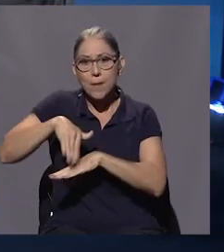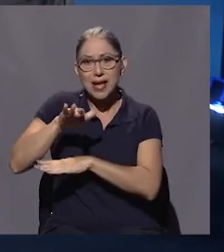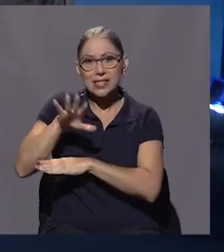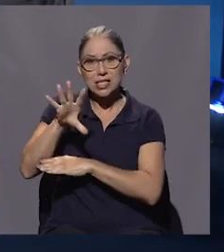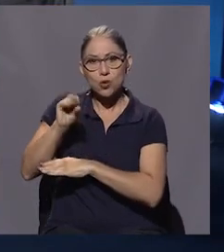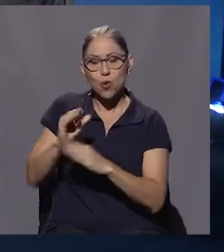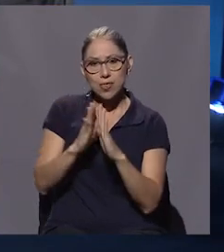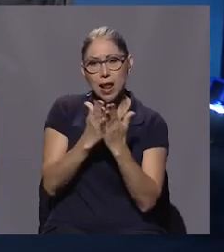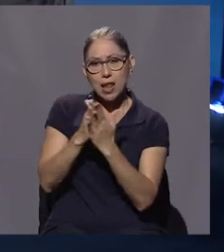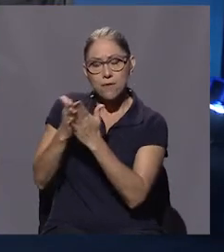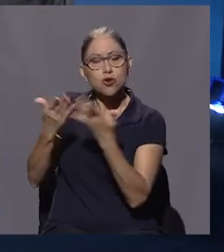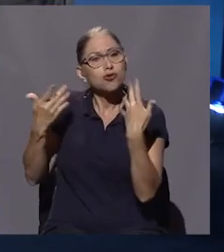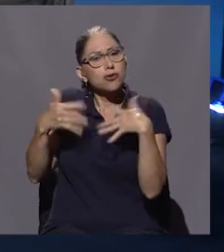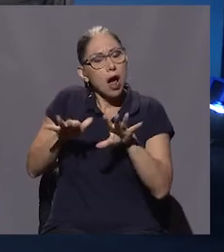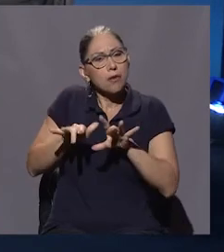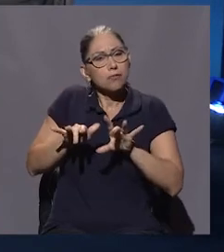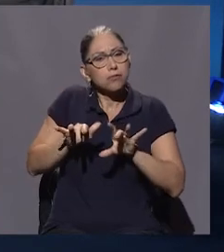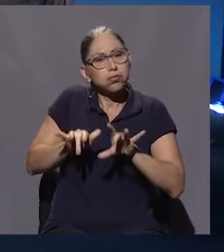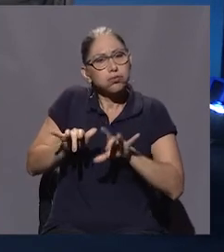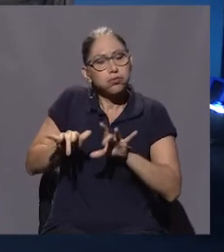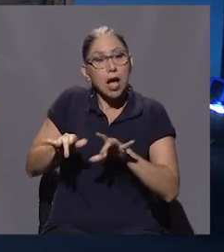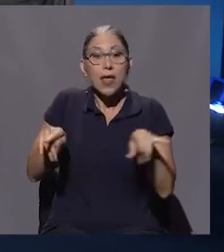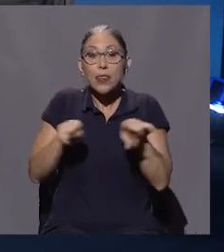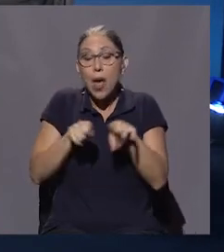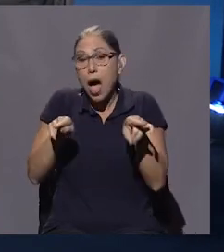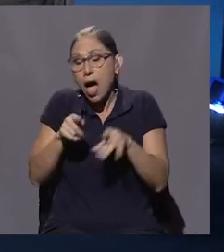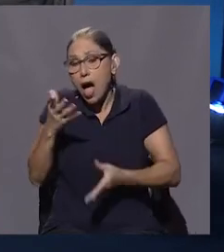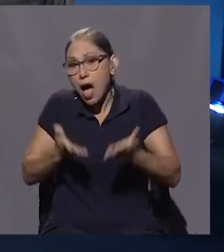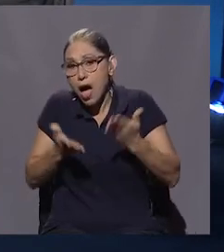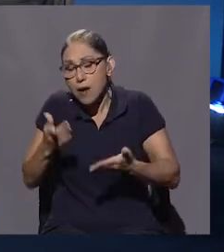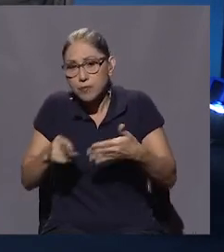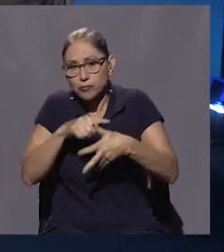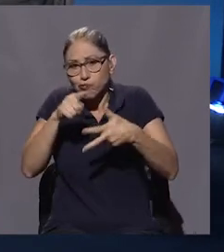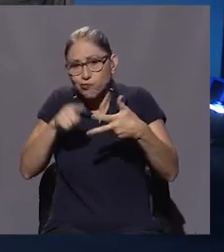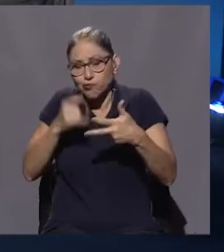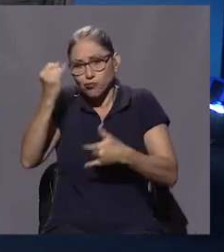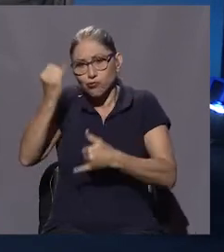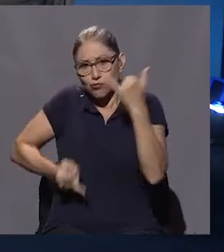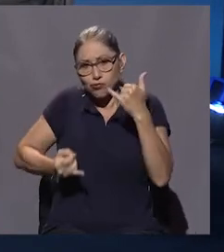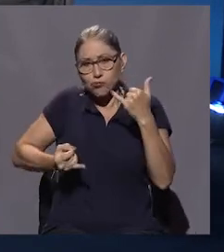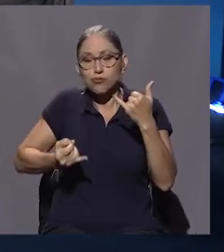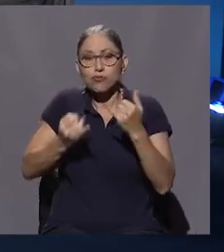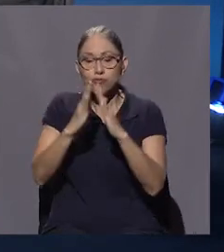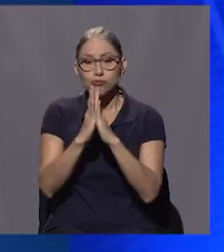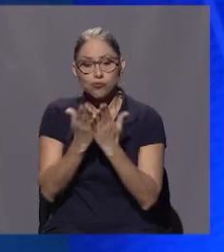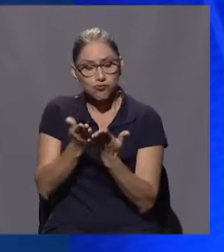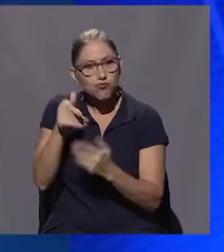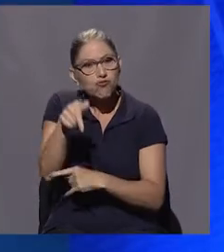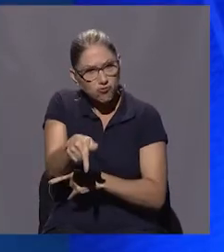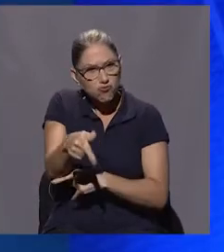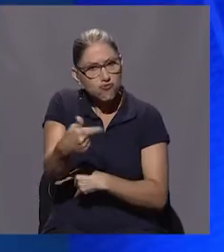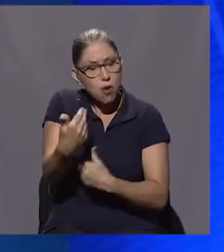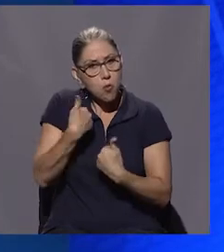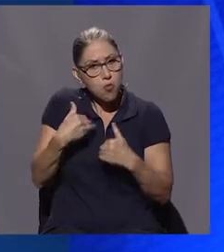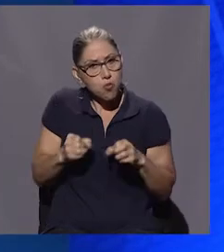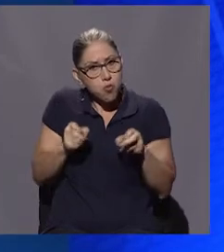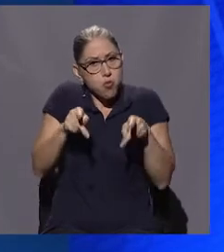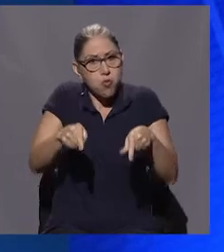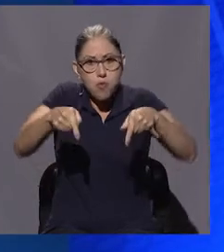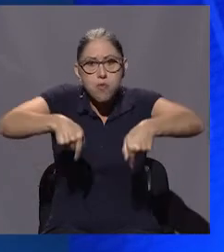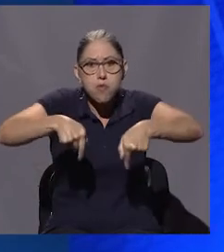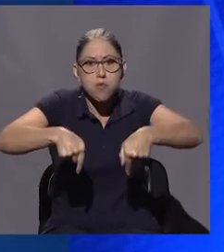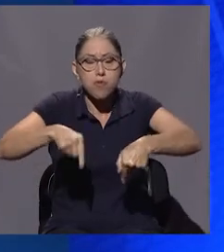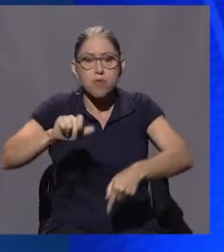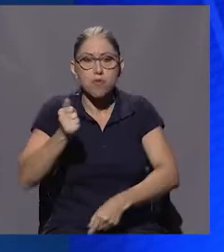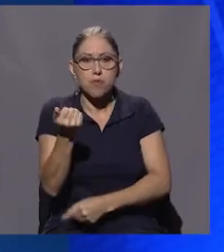a cuestas y tal vez tres de los últimos que hemos tenido la oportunidad no solamente de tener acá en